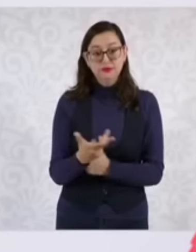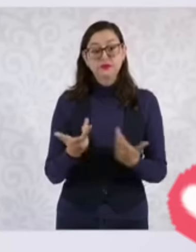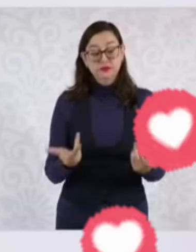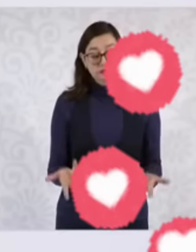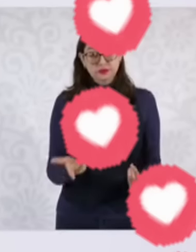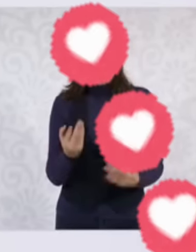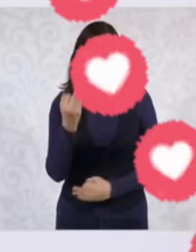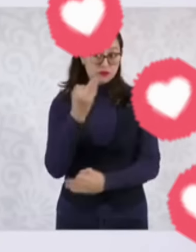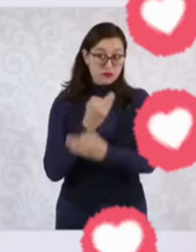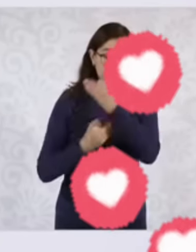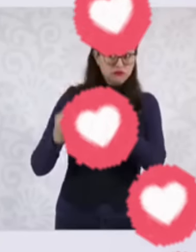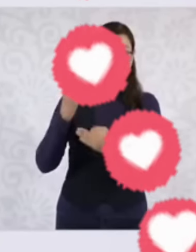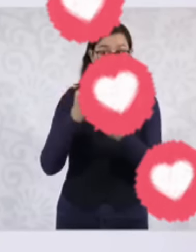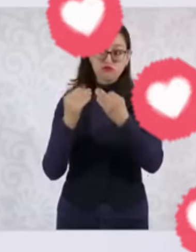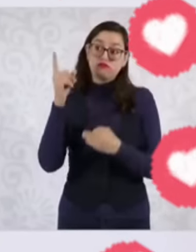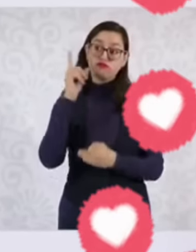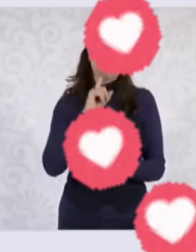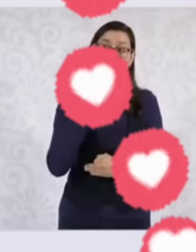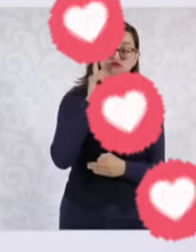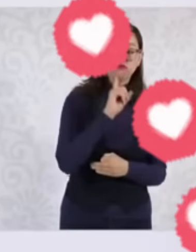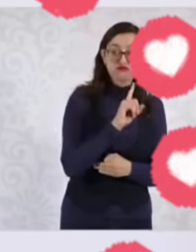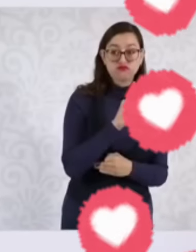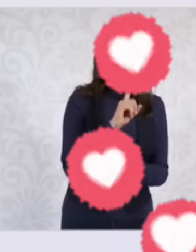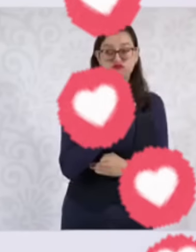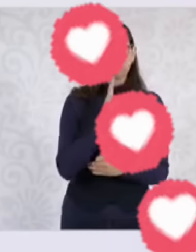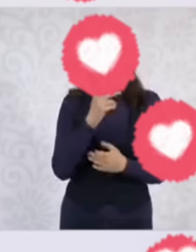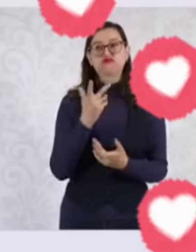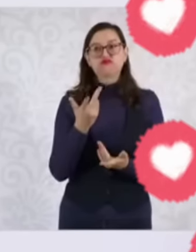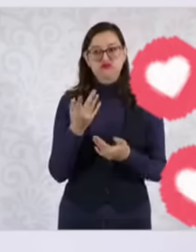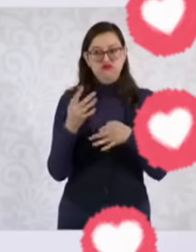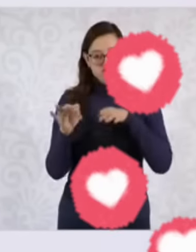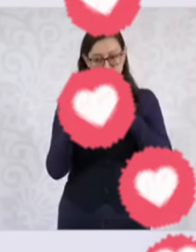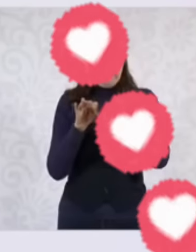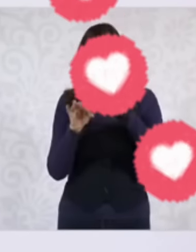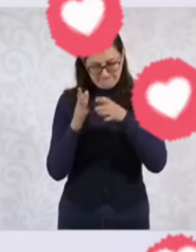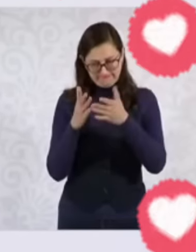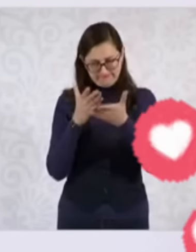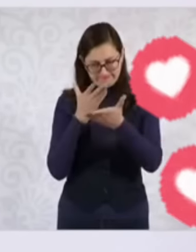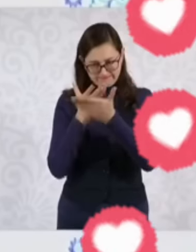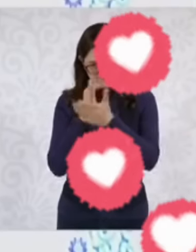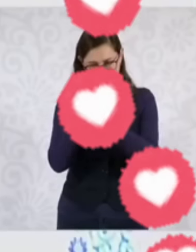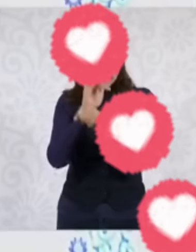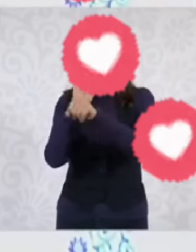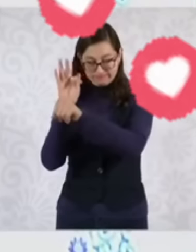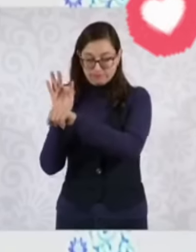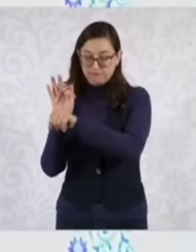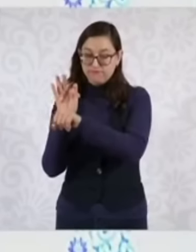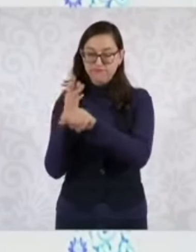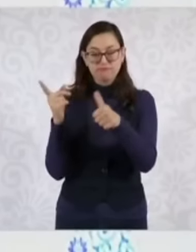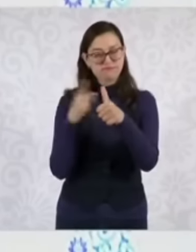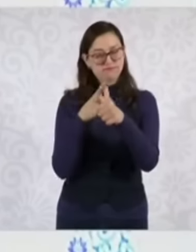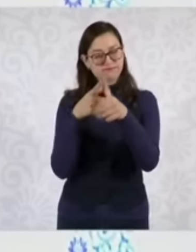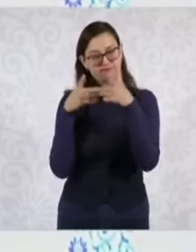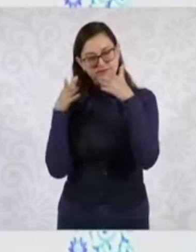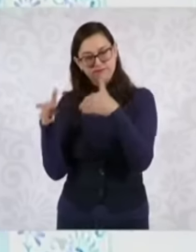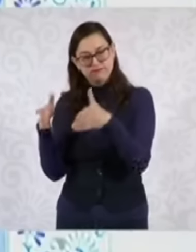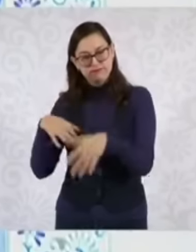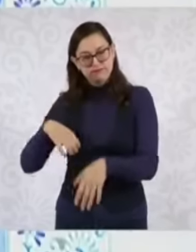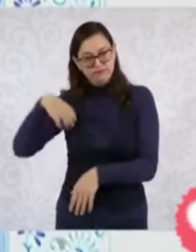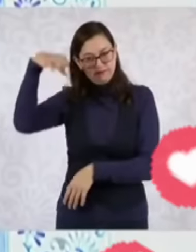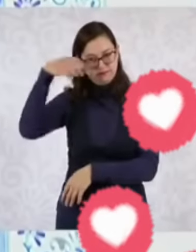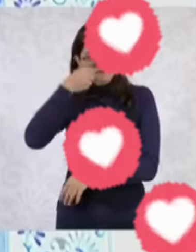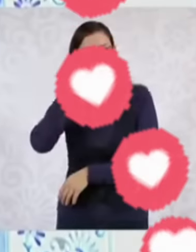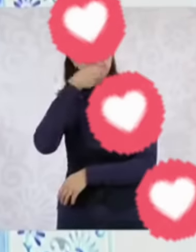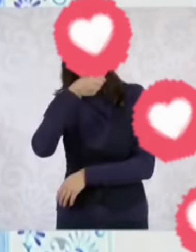todas las mujeres a trabajar por su bienestar, especialmente por las mayores. La Pensión para el Bienestar de las